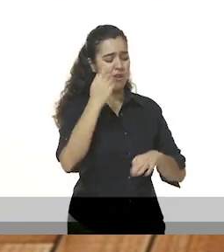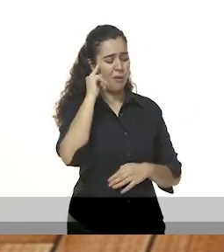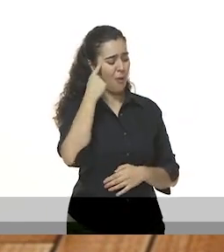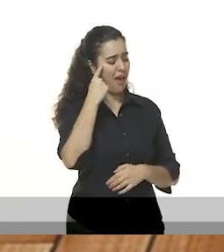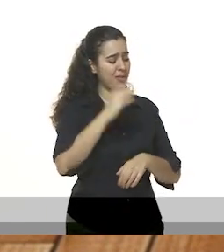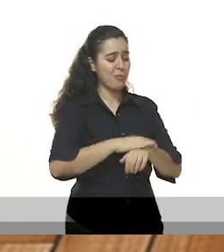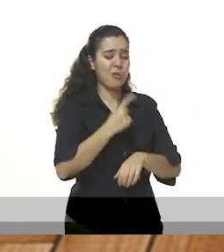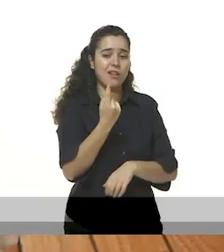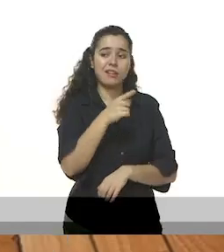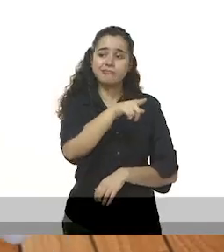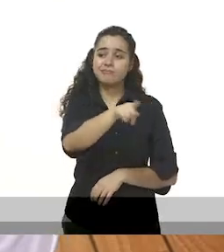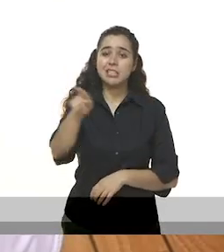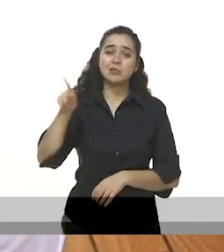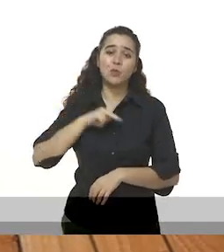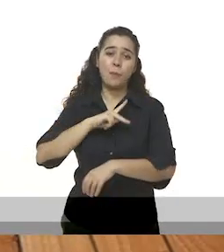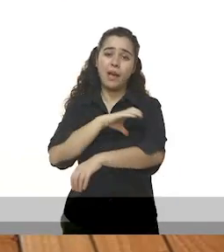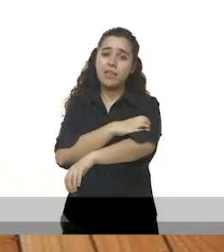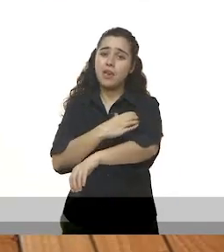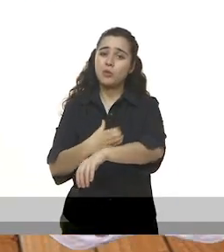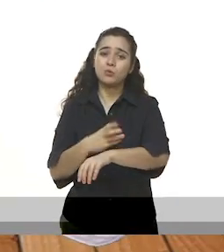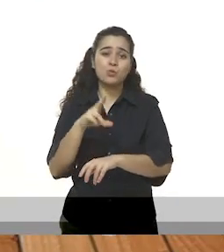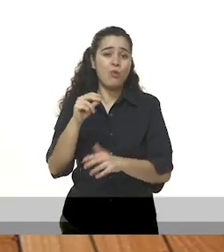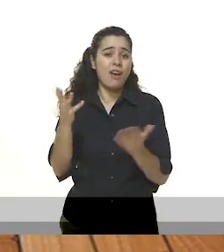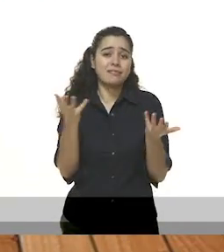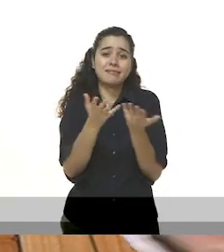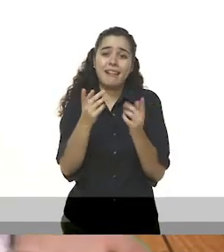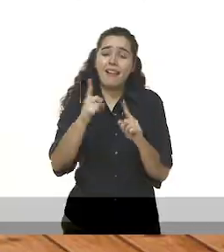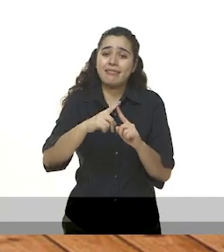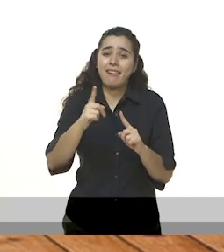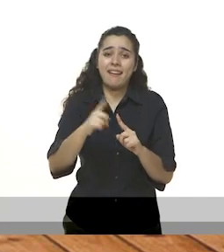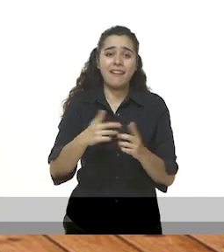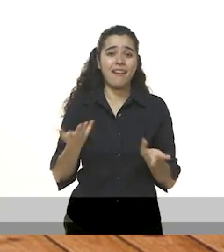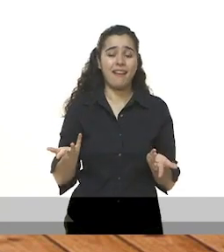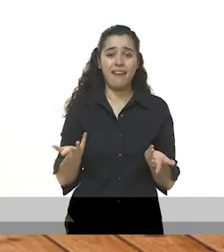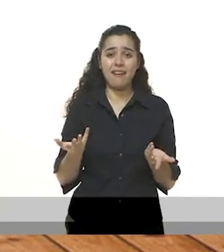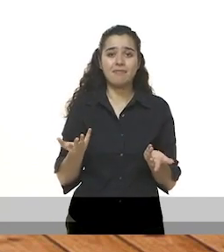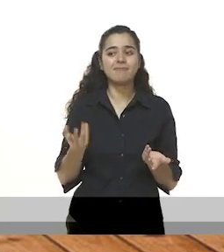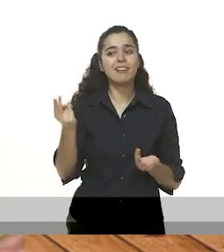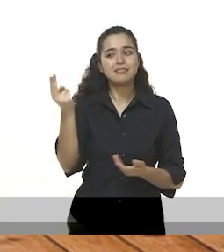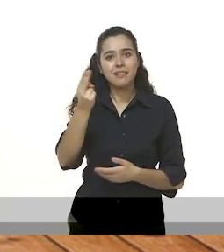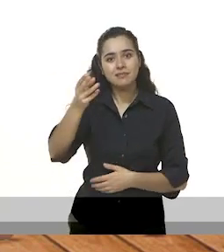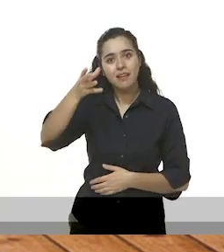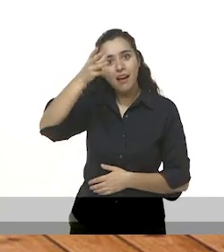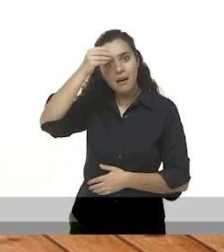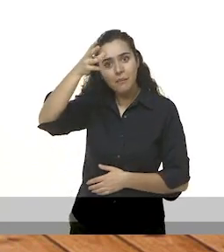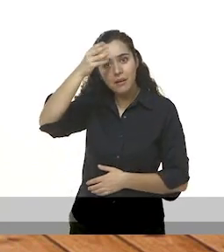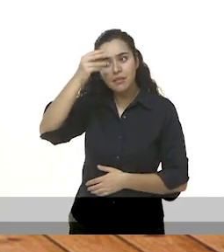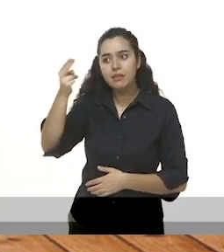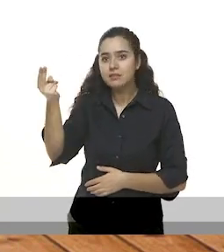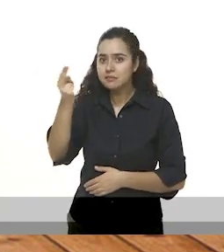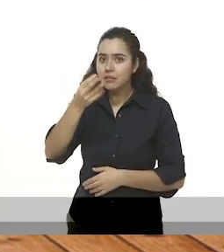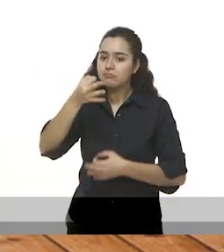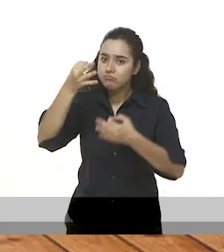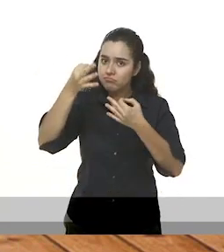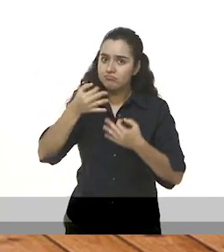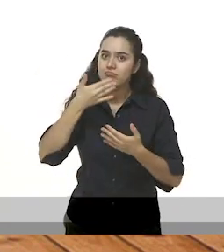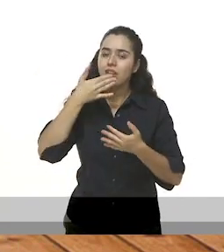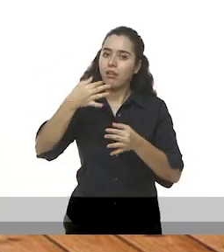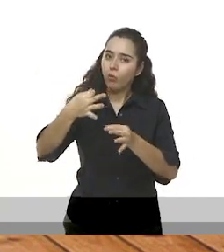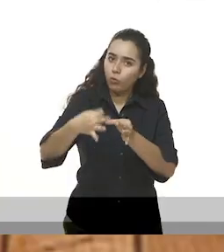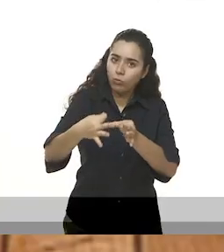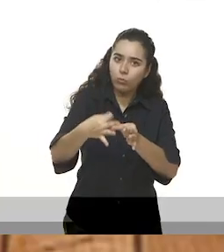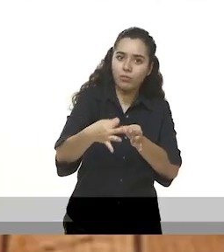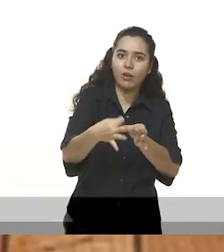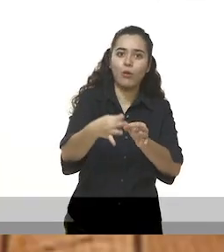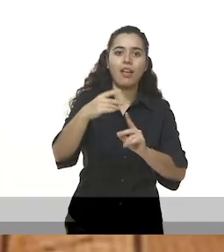han entregado tareas. Necesitamos tu ayuda para apoyar a la maestra y lograr que todos los compañeros entiendan que es muy importante que